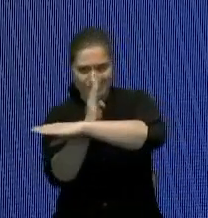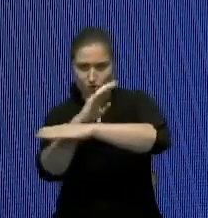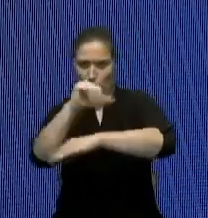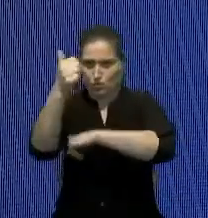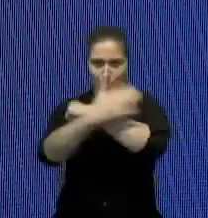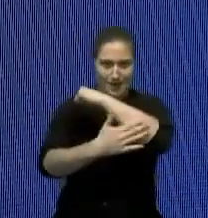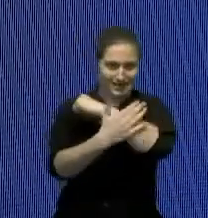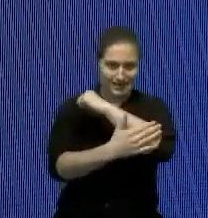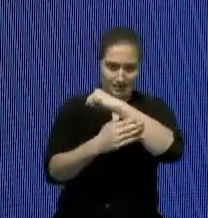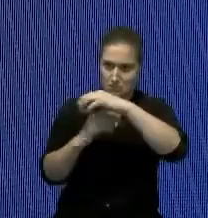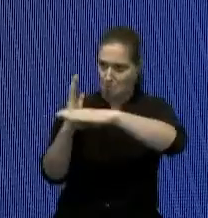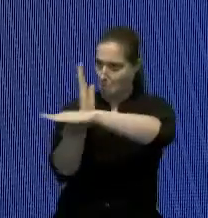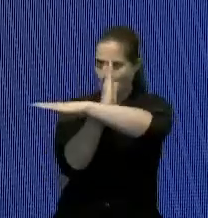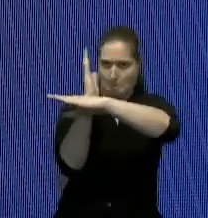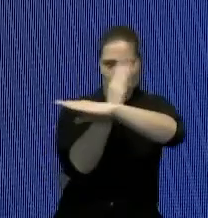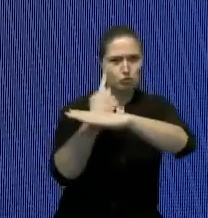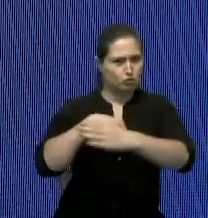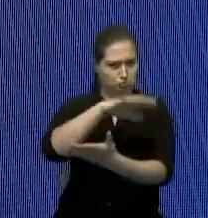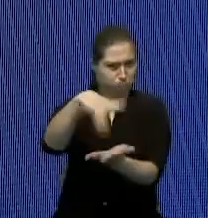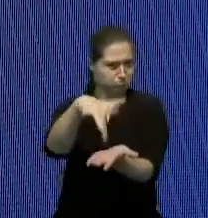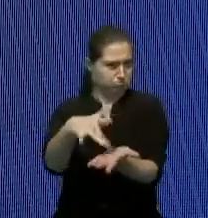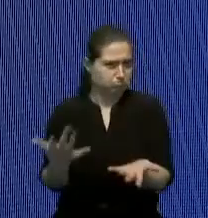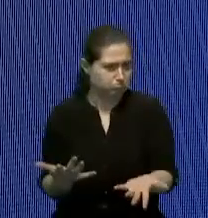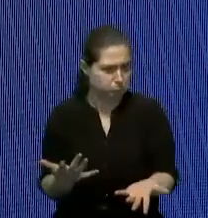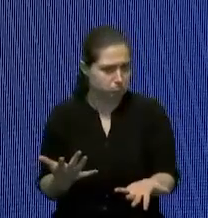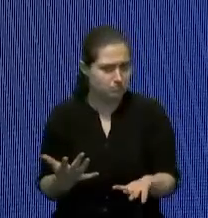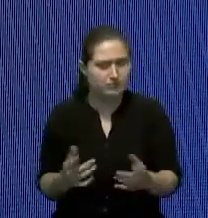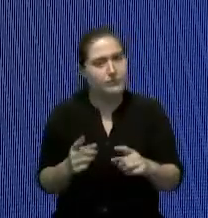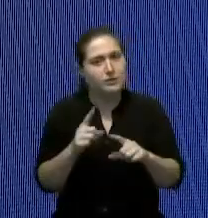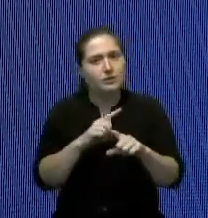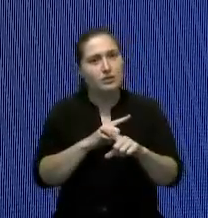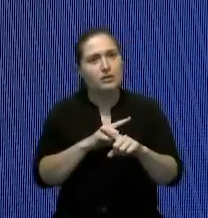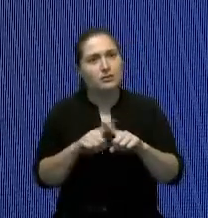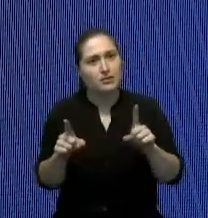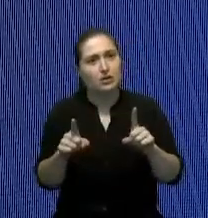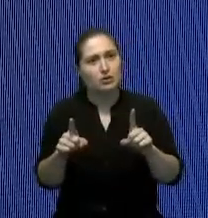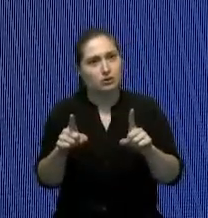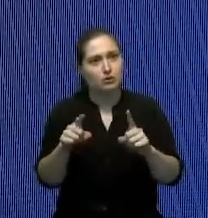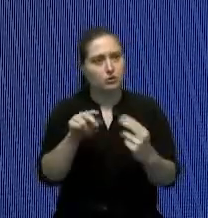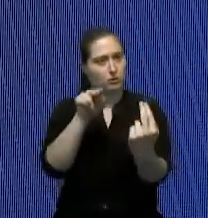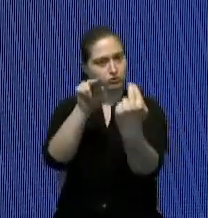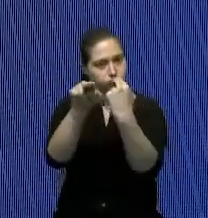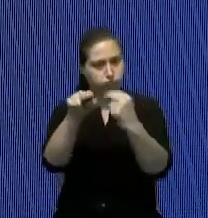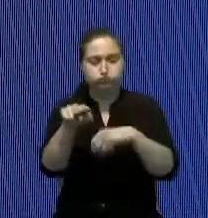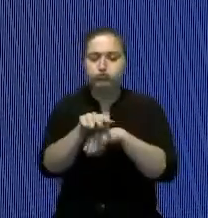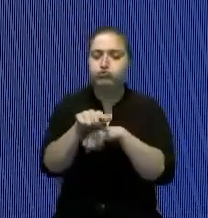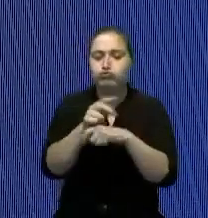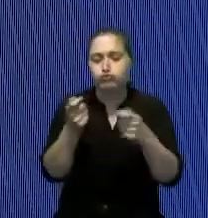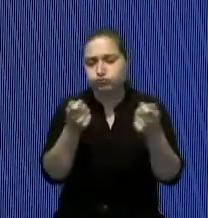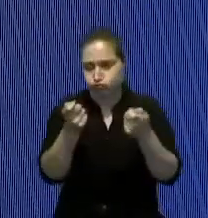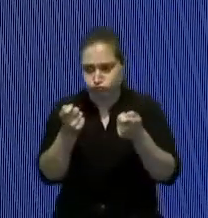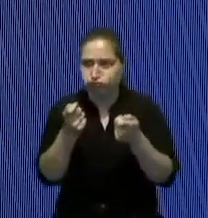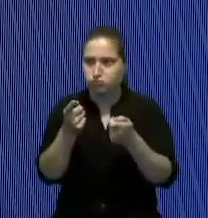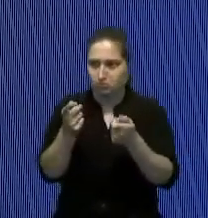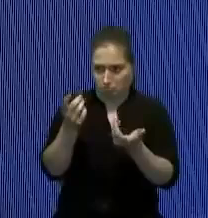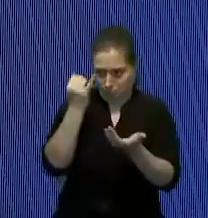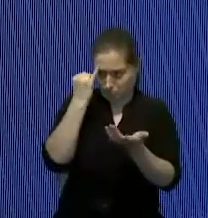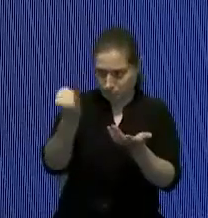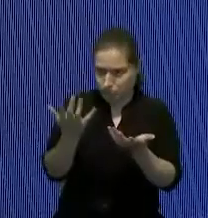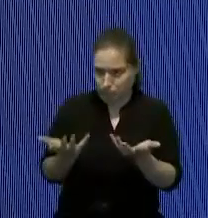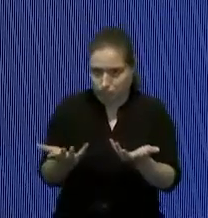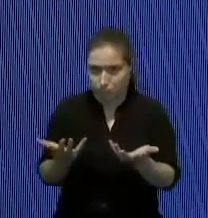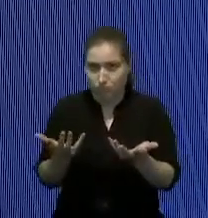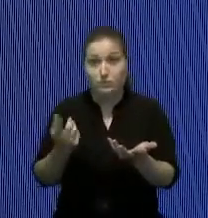creo igual que tú que deberíamos de tener ahora de restaurar los controles en las carreteras y uno de los trabajos que estamos